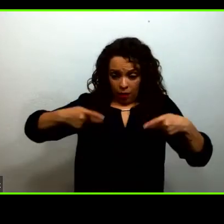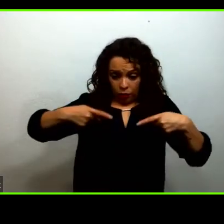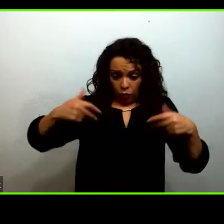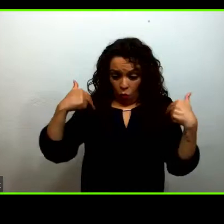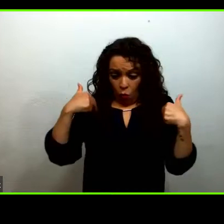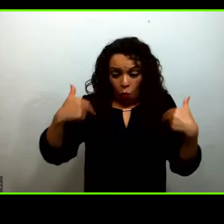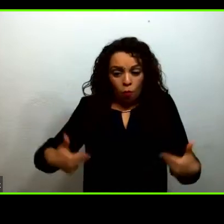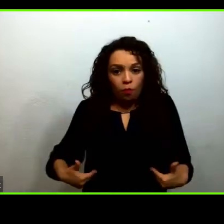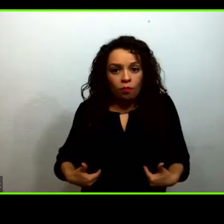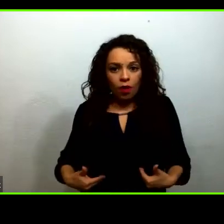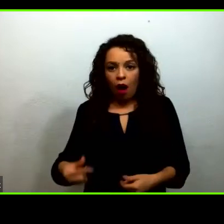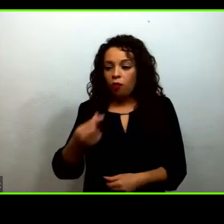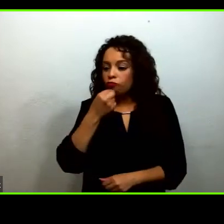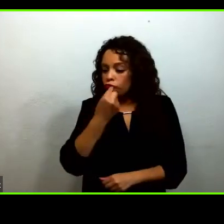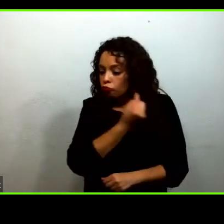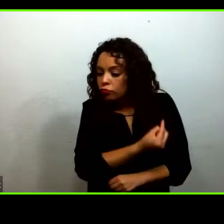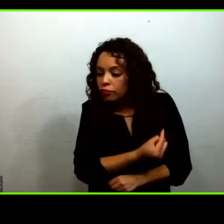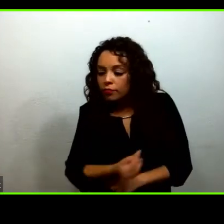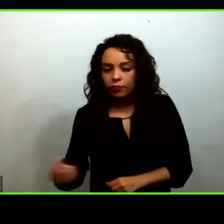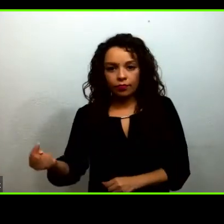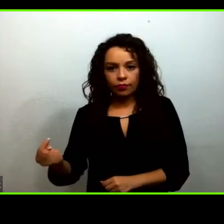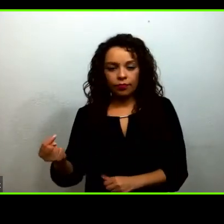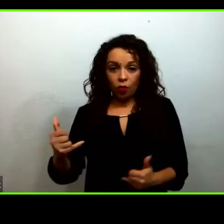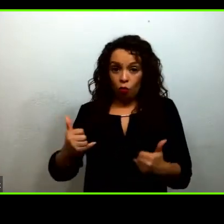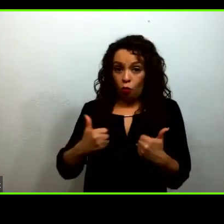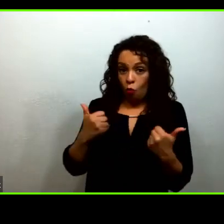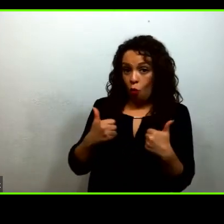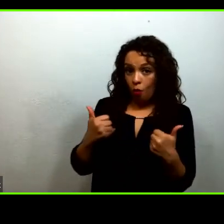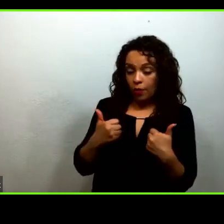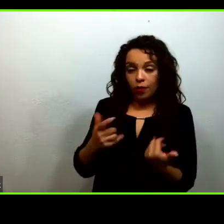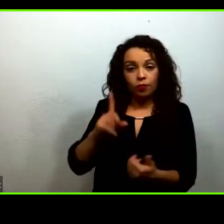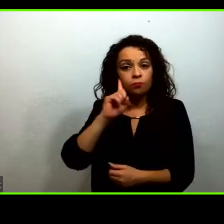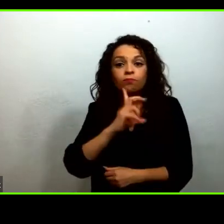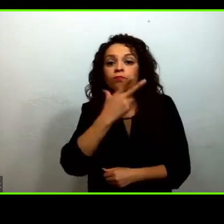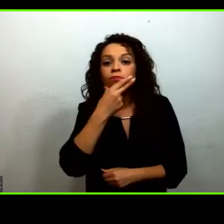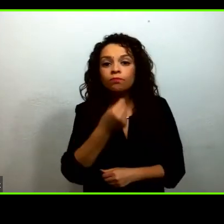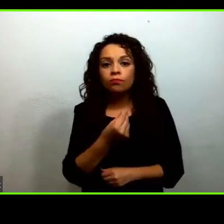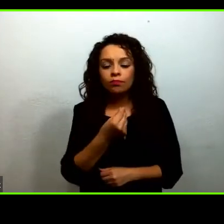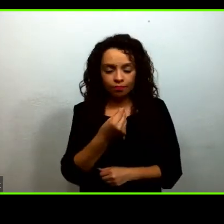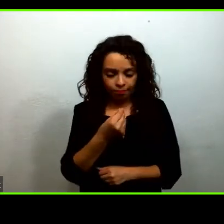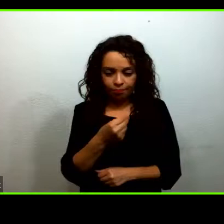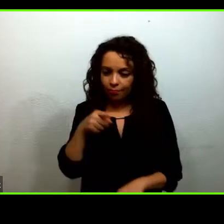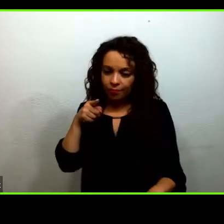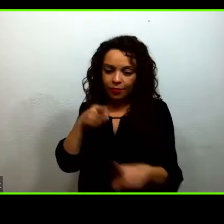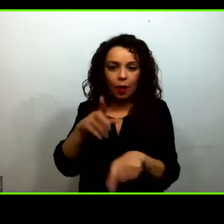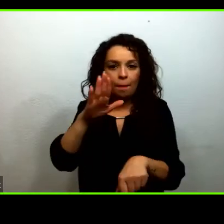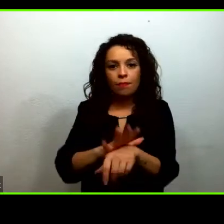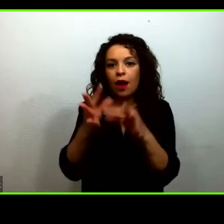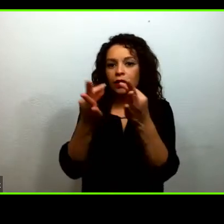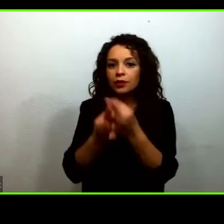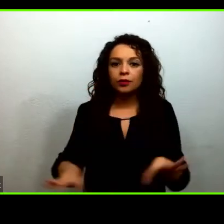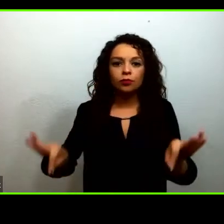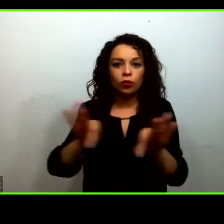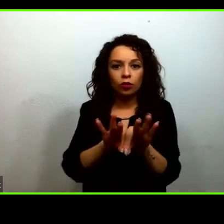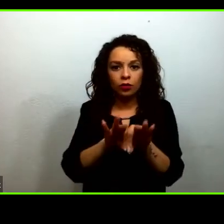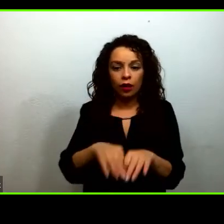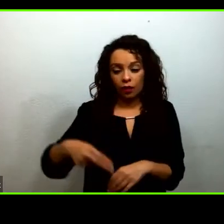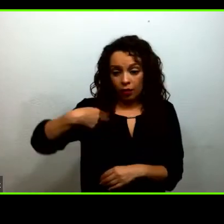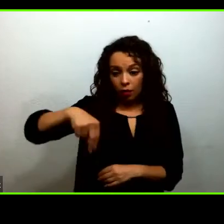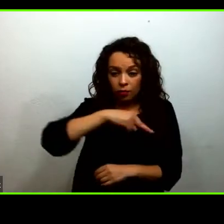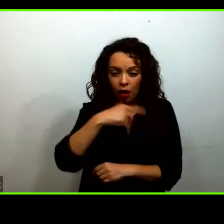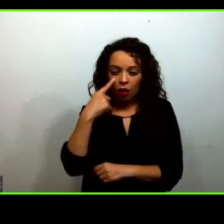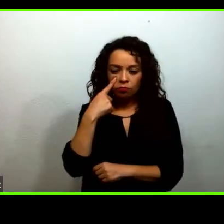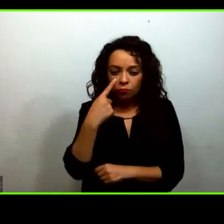los niños, los jóvenes se ubiquen en el centro de todas las decisiones. Este es el sentido humanista de la educación que